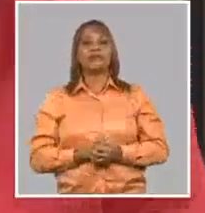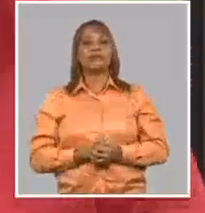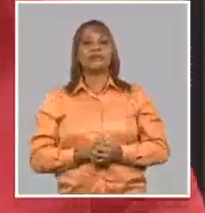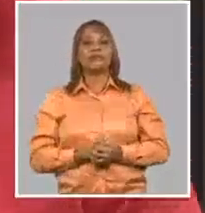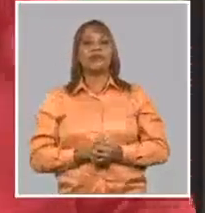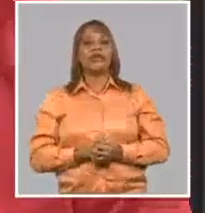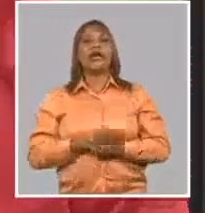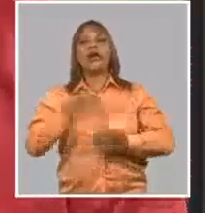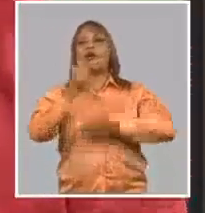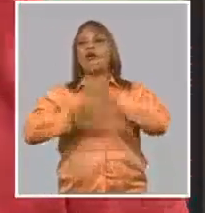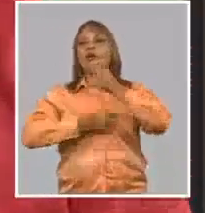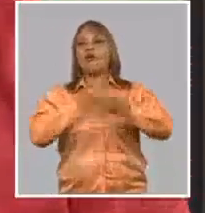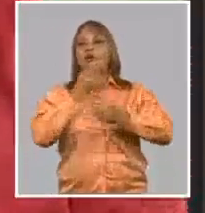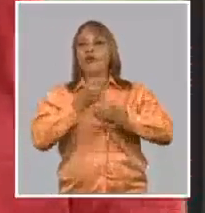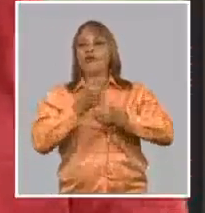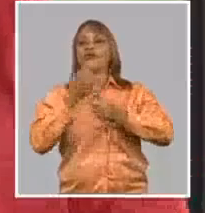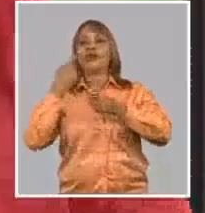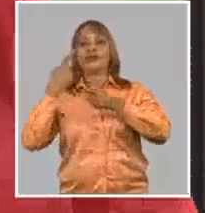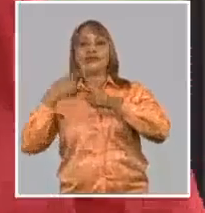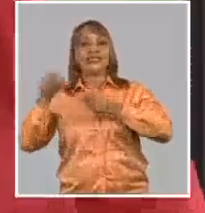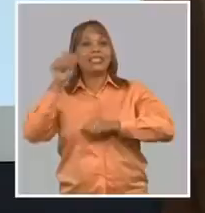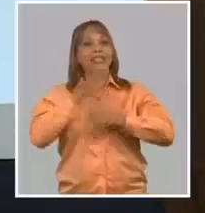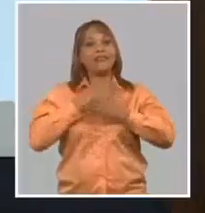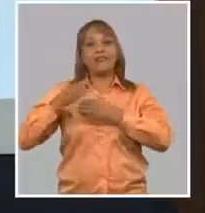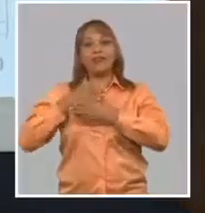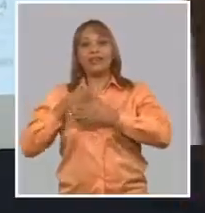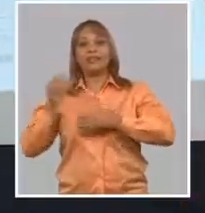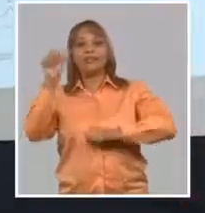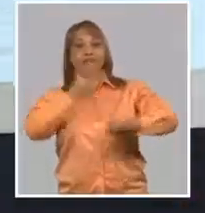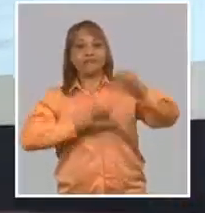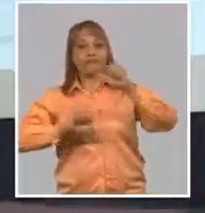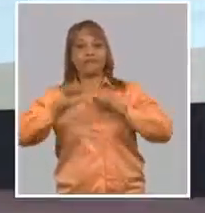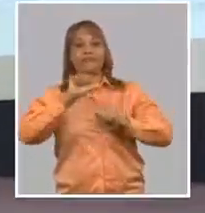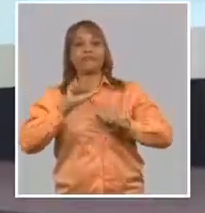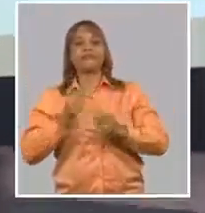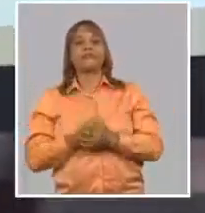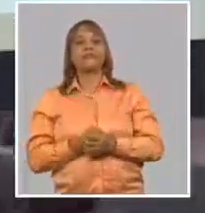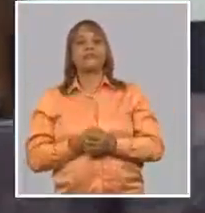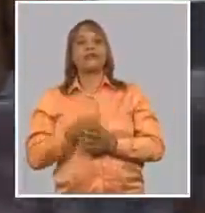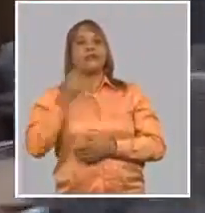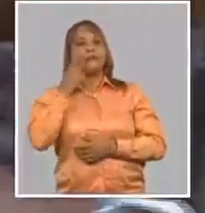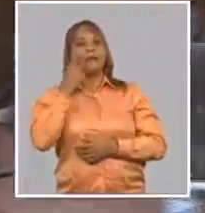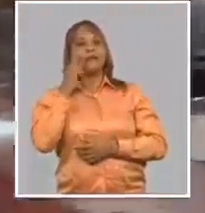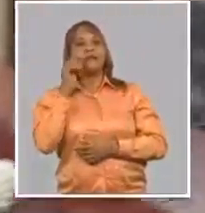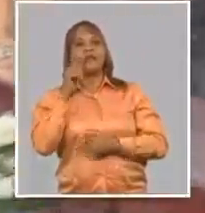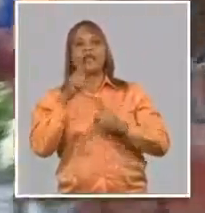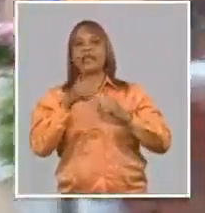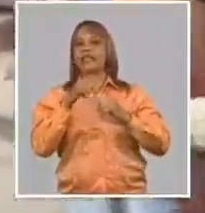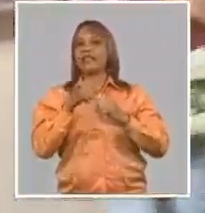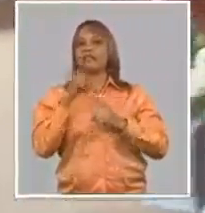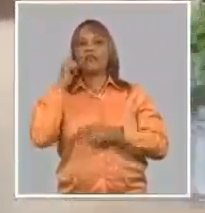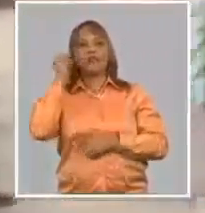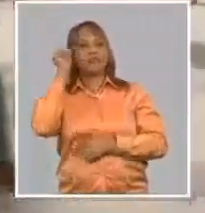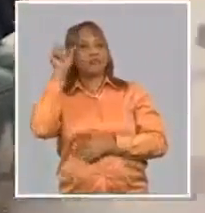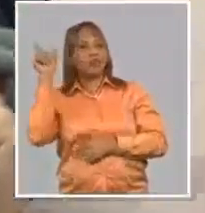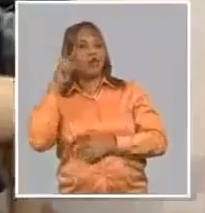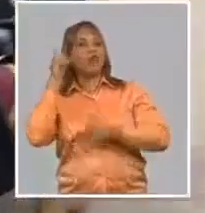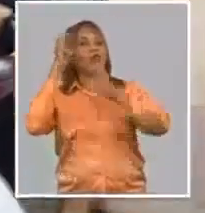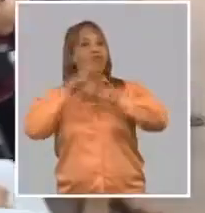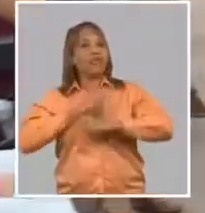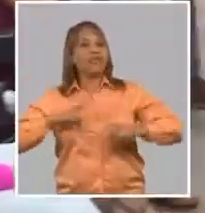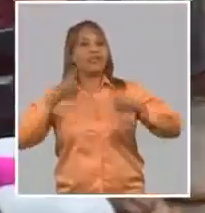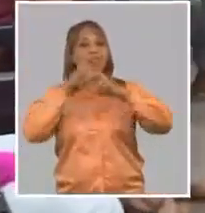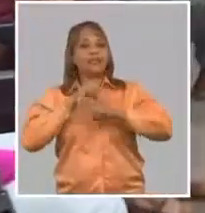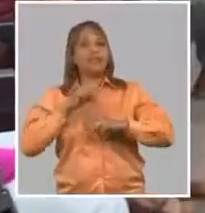el antígeno de la nucleocapsida del virus de la hepatitis B. Basados en las plataformas tecnológicas del centro, sus científicos siguen